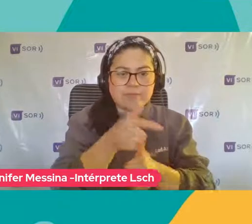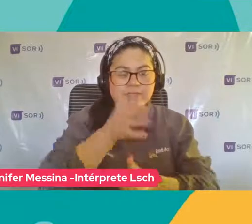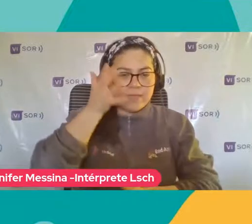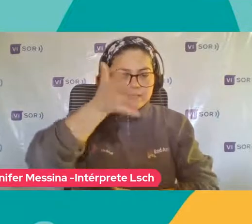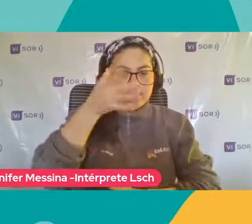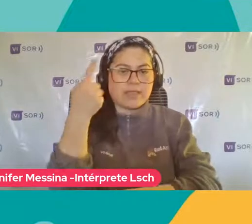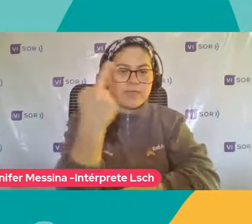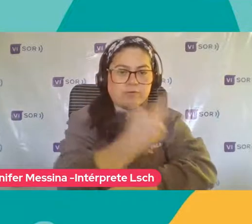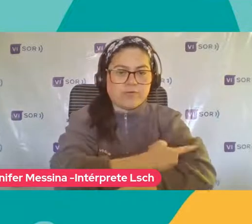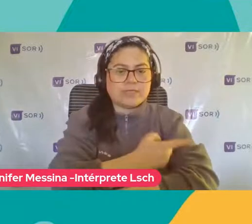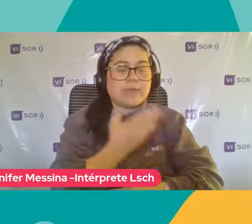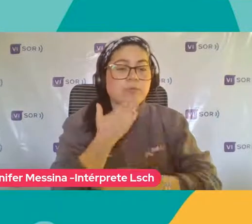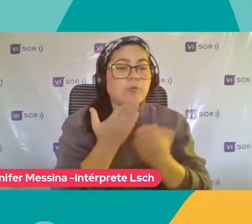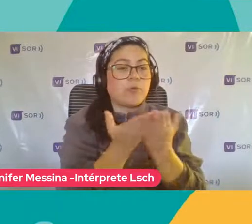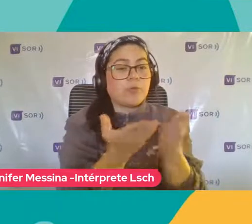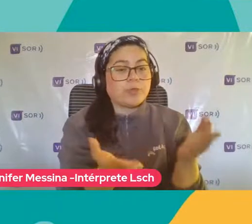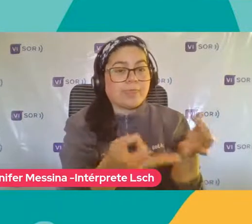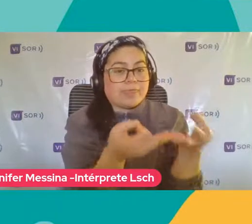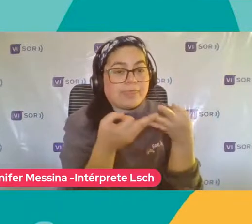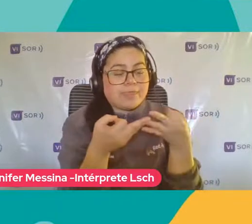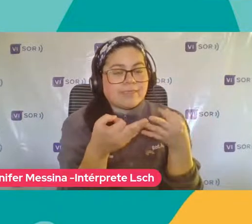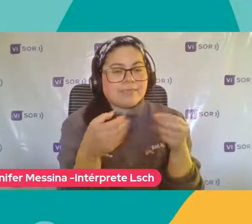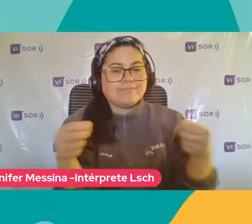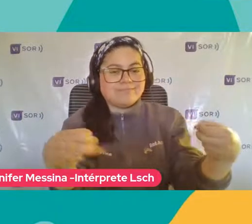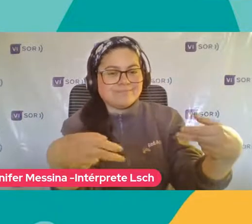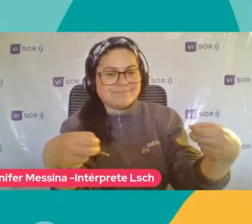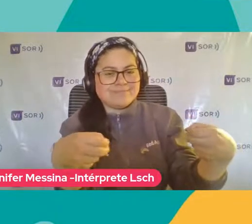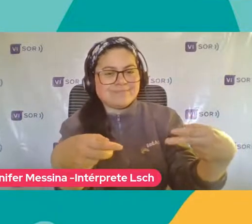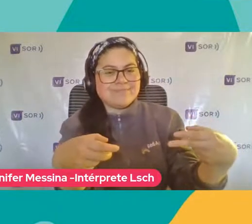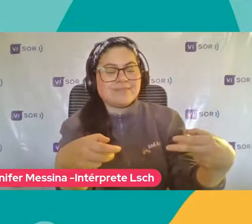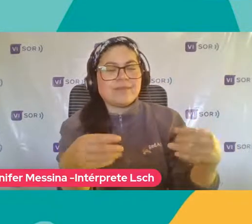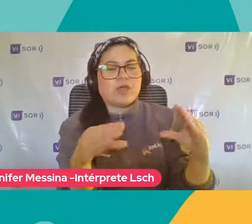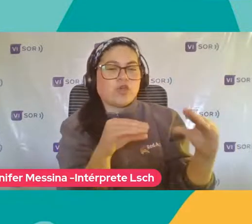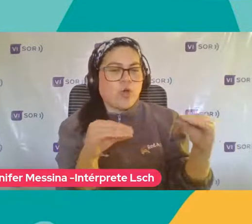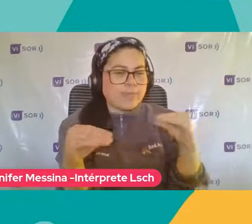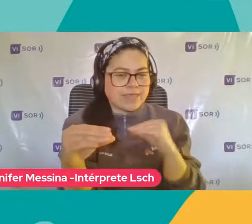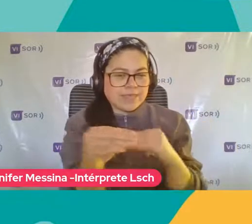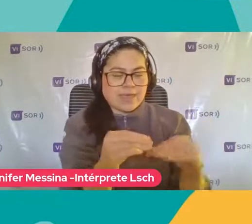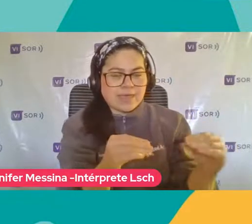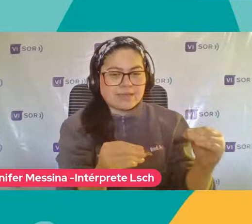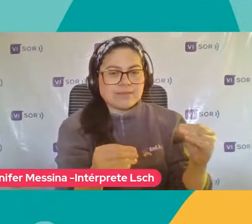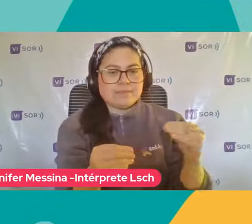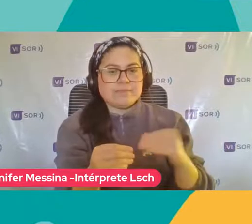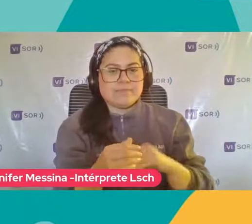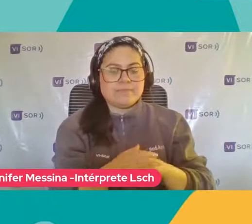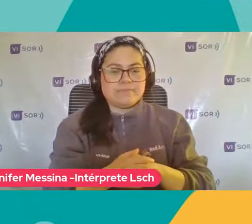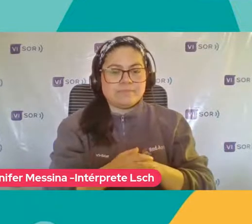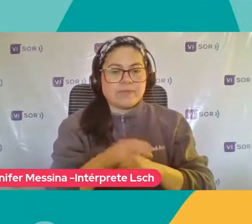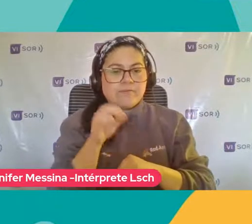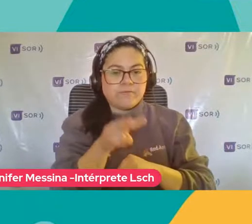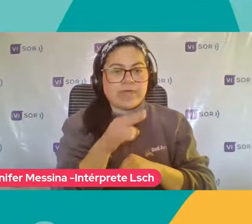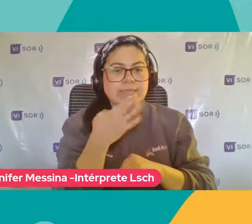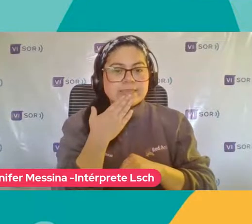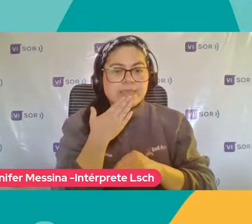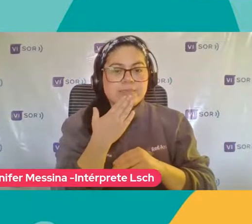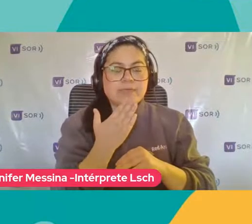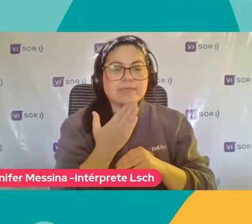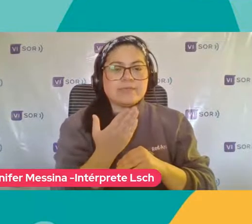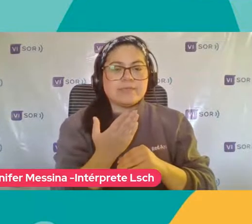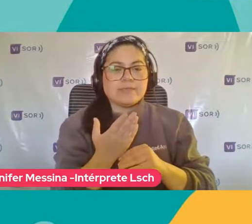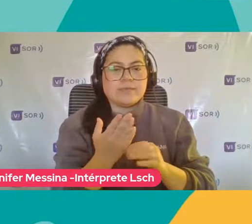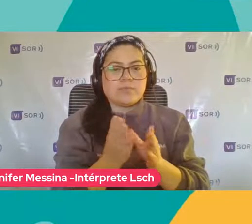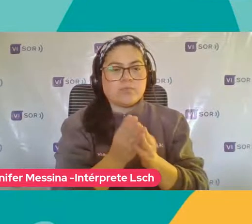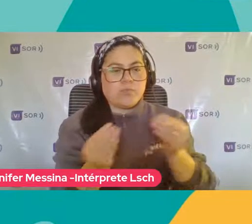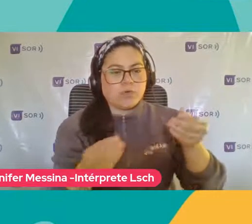También que siguieran Con nosotros Compartiendo sus Comentarios Sus opiniones Al respecto Y vean Ustedes también La cantidad Importantísima De